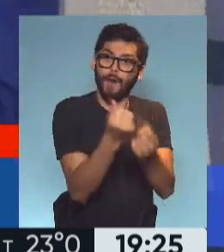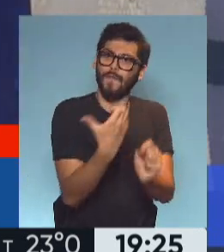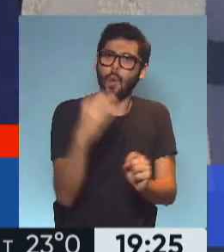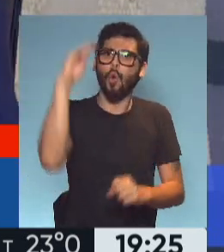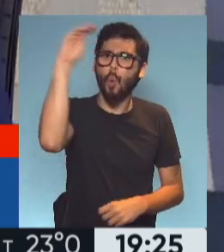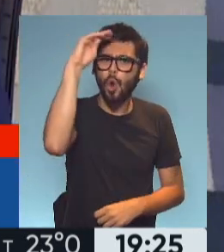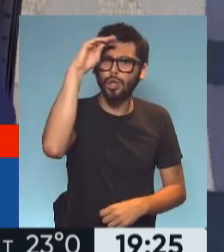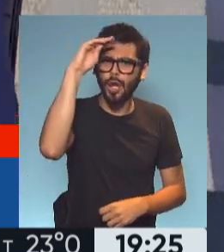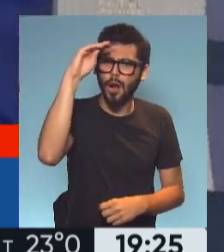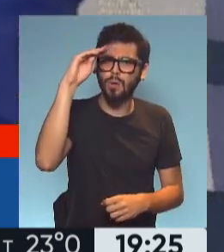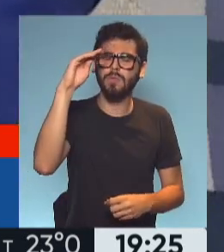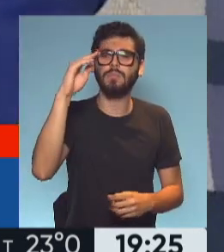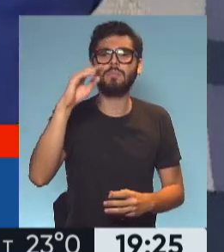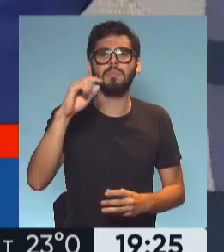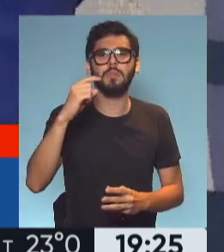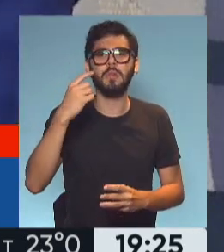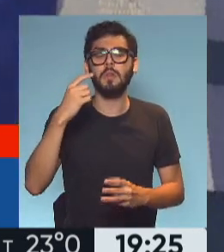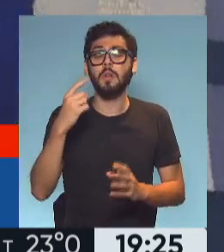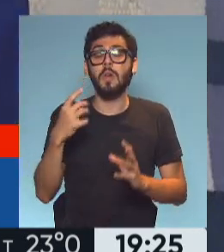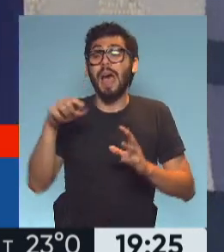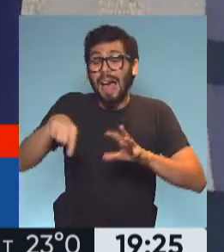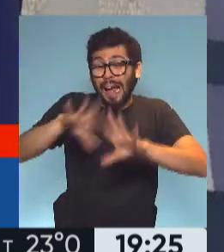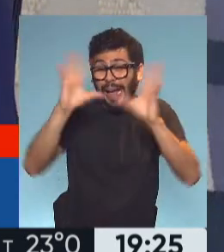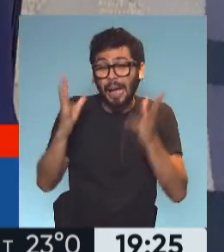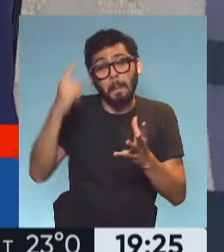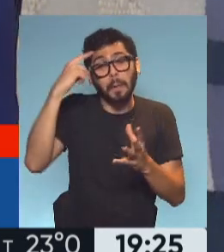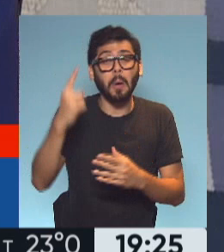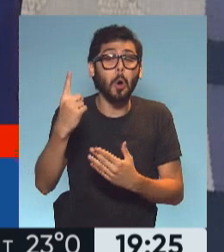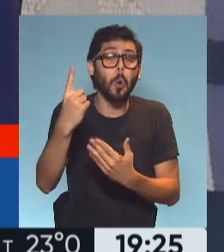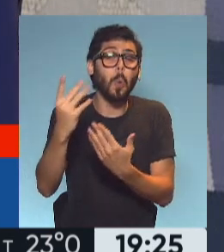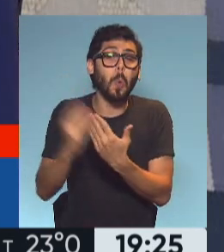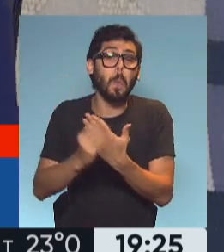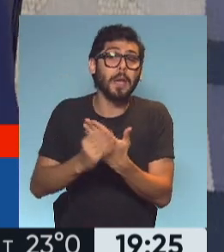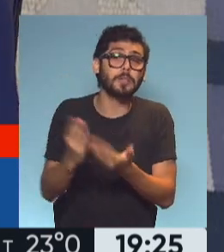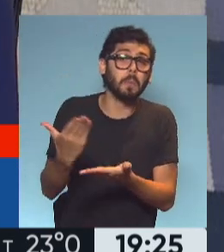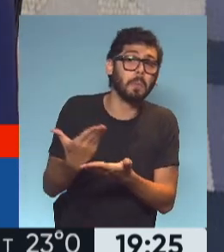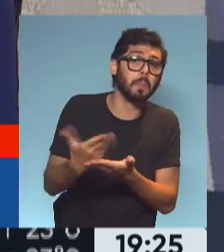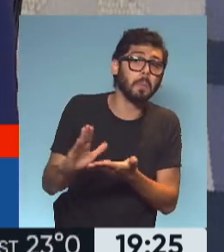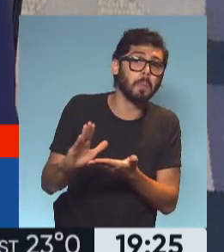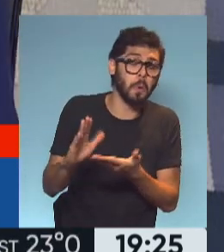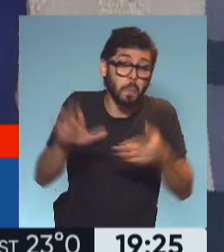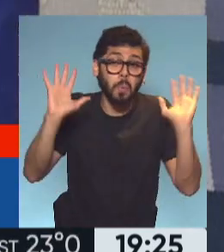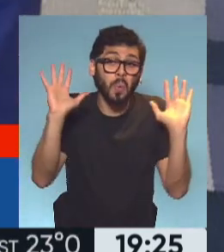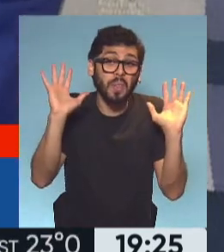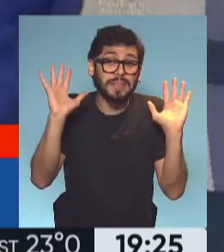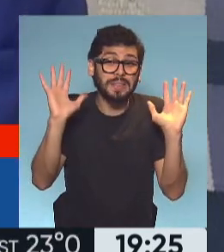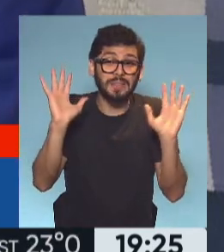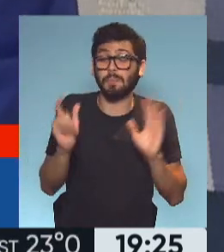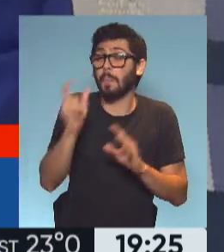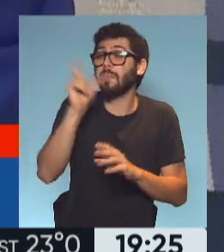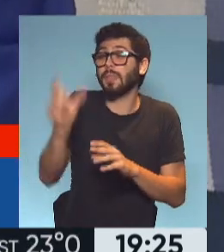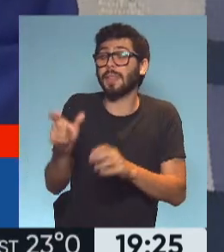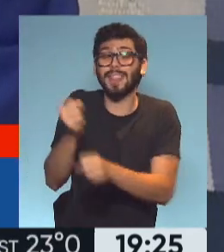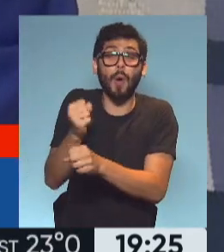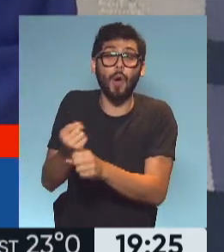Ahora, esto podría quedar como encapsulado en corrieron un ministro. un ministro que había hecho una tarea deficitaria por